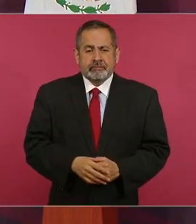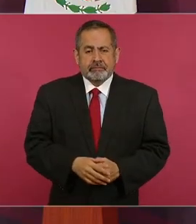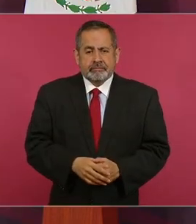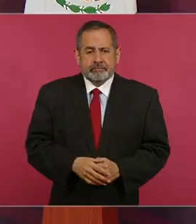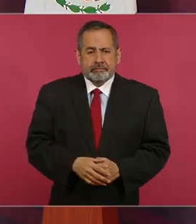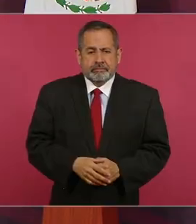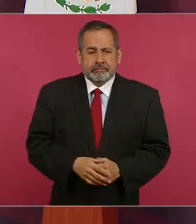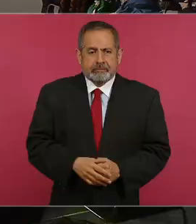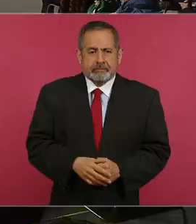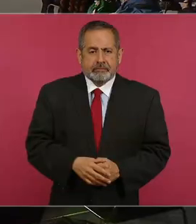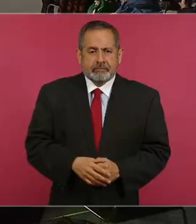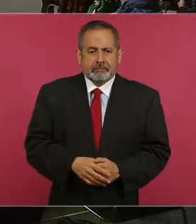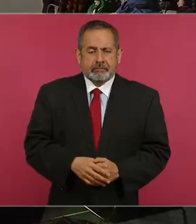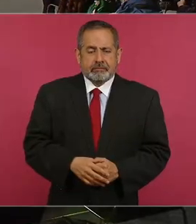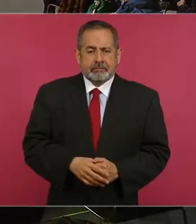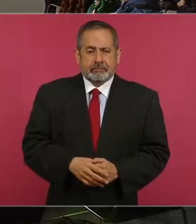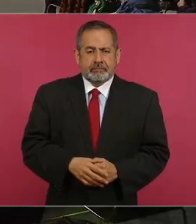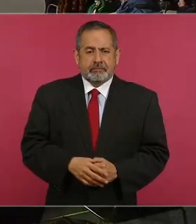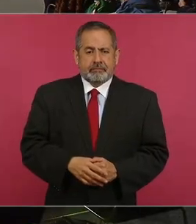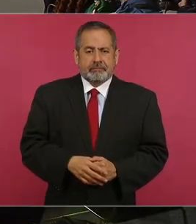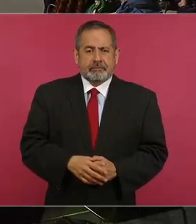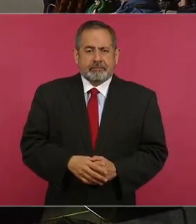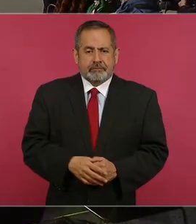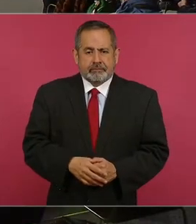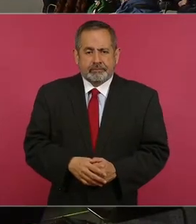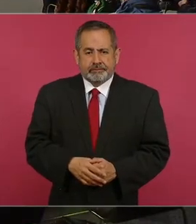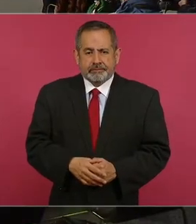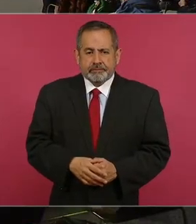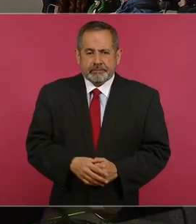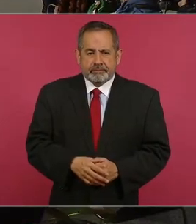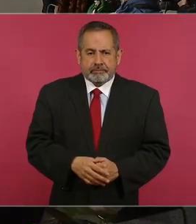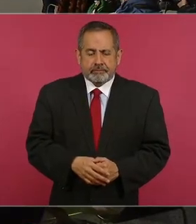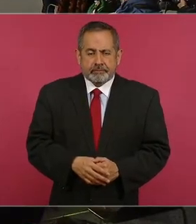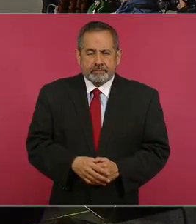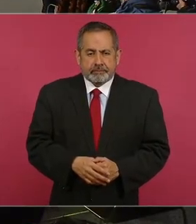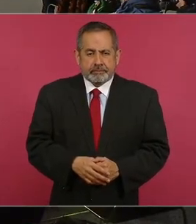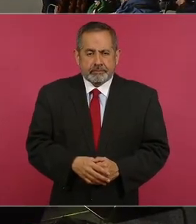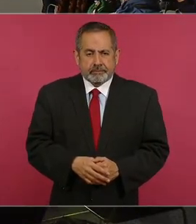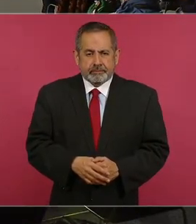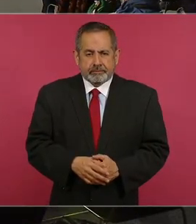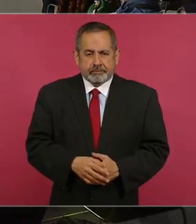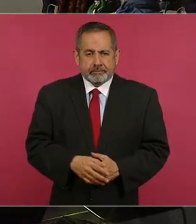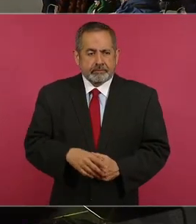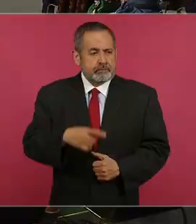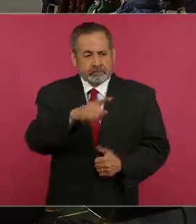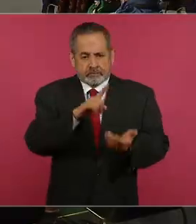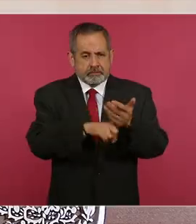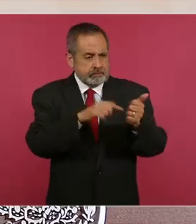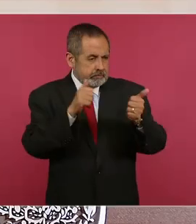la que dependen